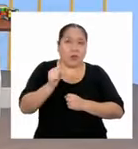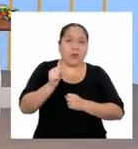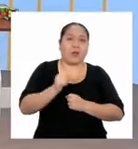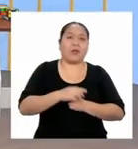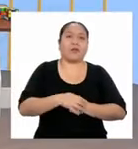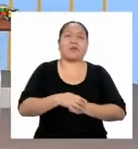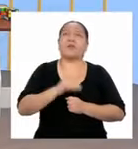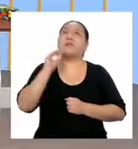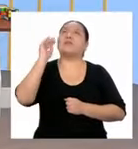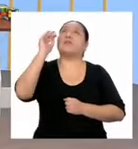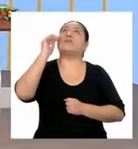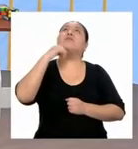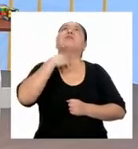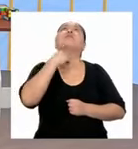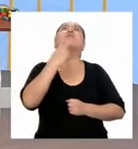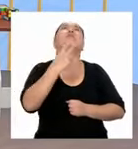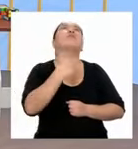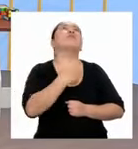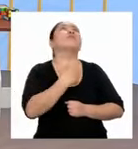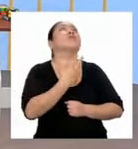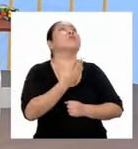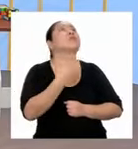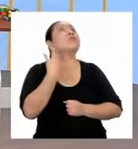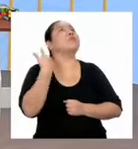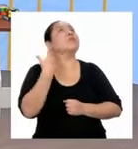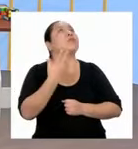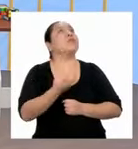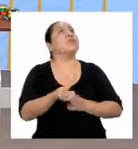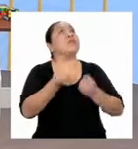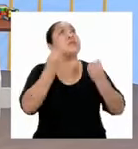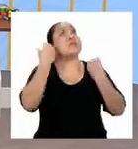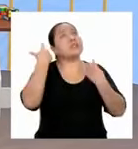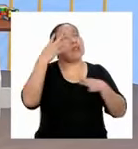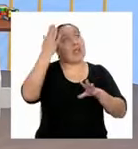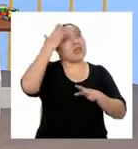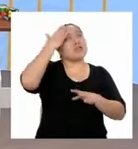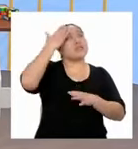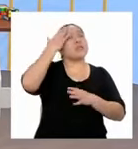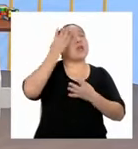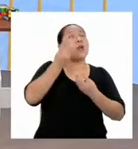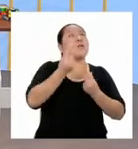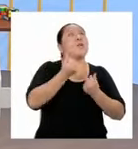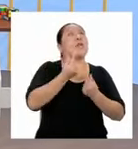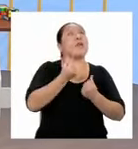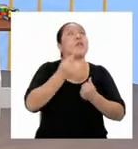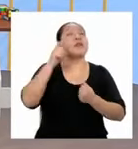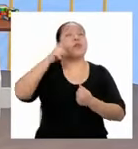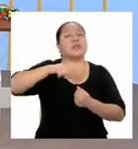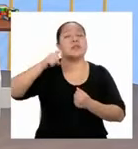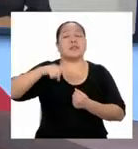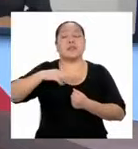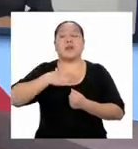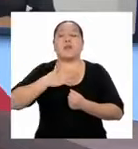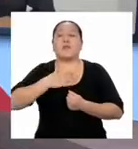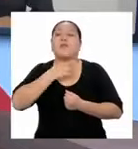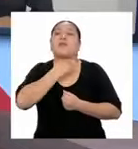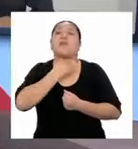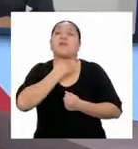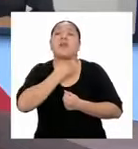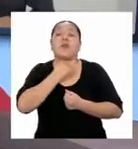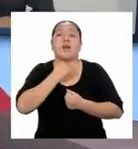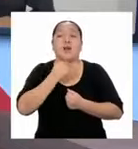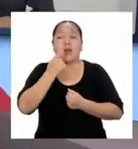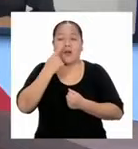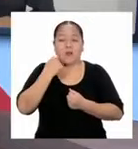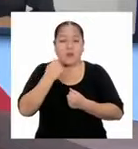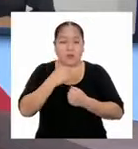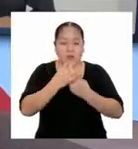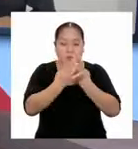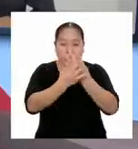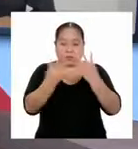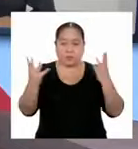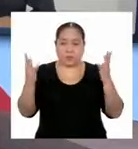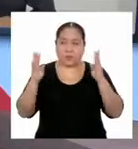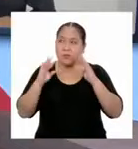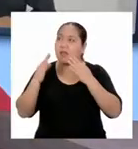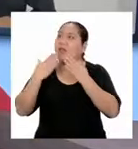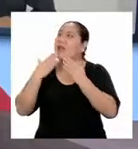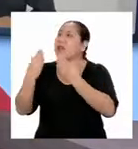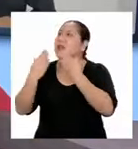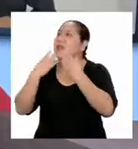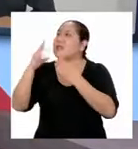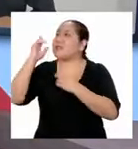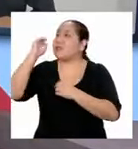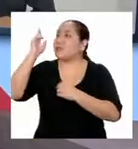Señor de la voz misteriosa, ¿ya sé cuánto dinero necesita mi abuelo para acercar su terreno? Gracias, profesor, por